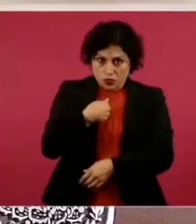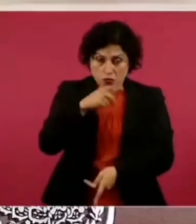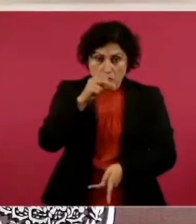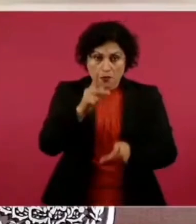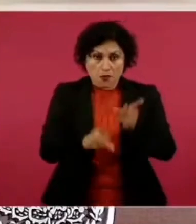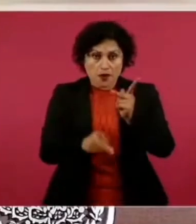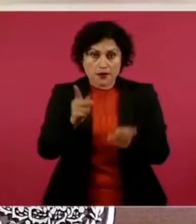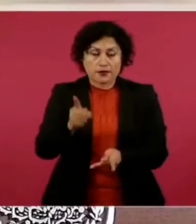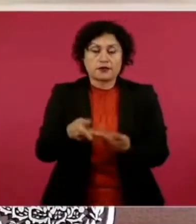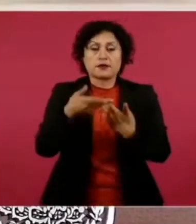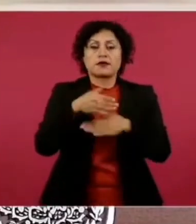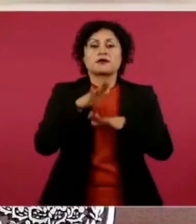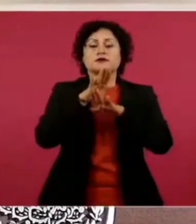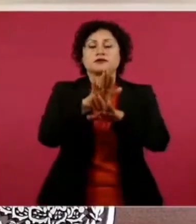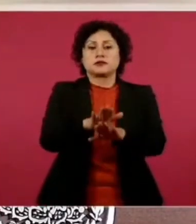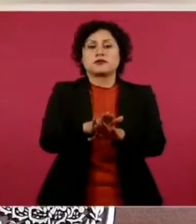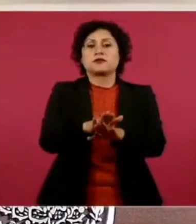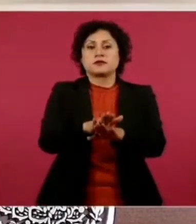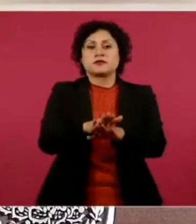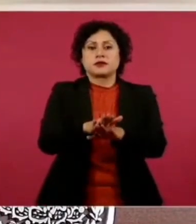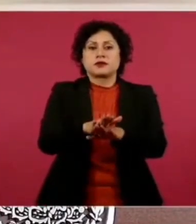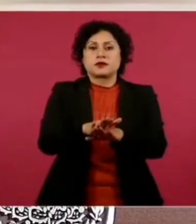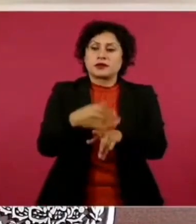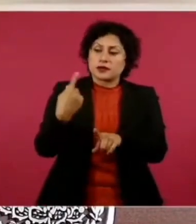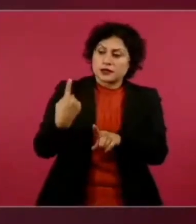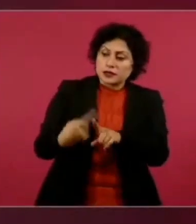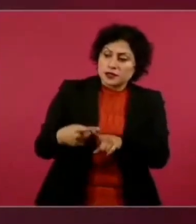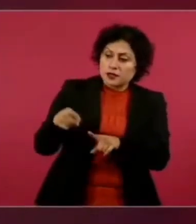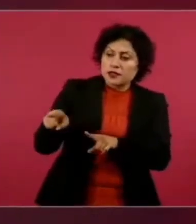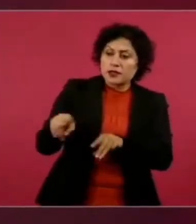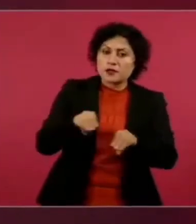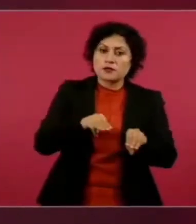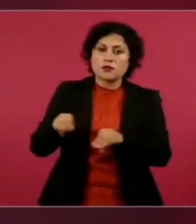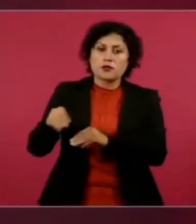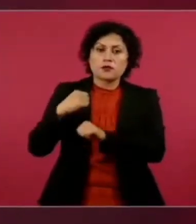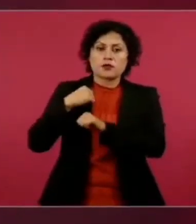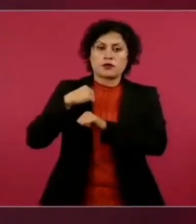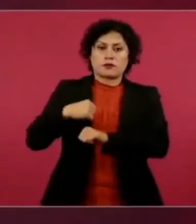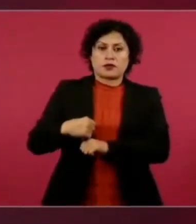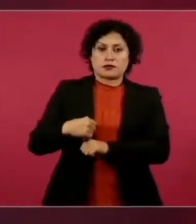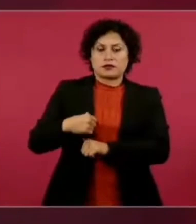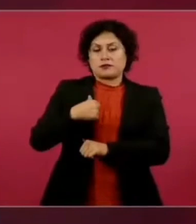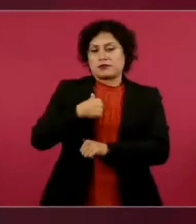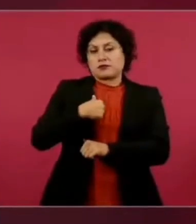quien conduce el movimiento, porque no soy objetivo.